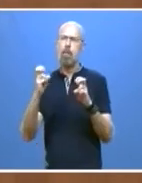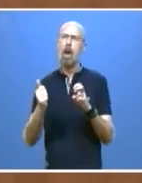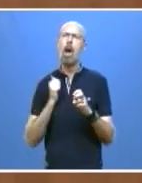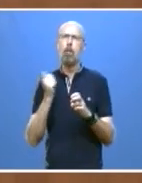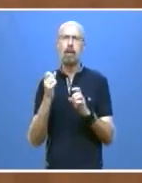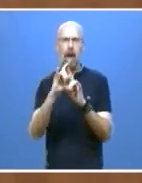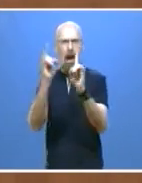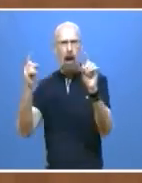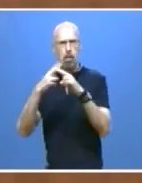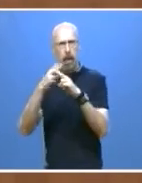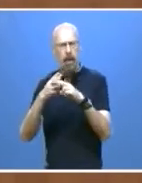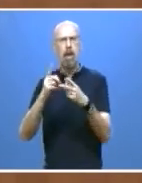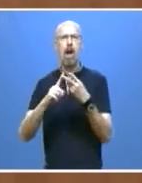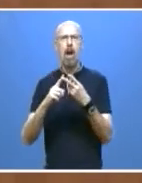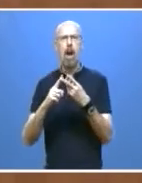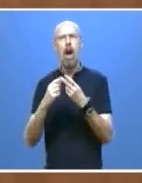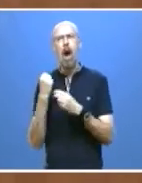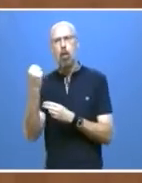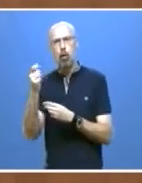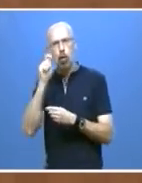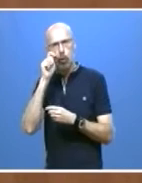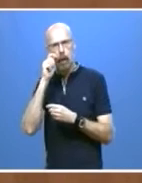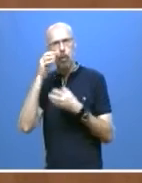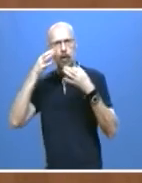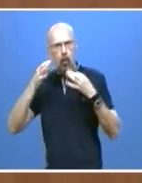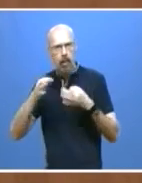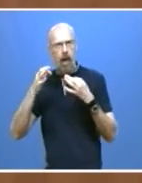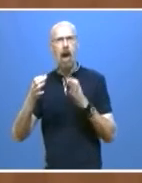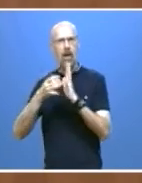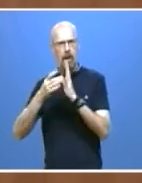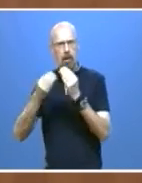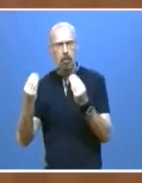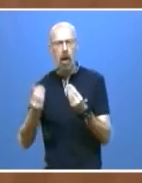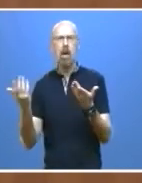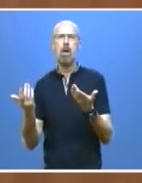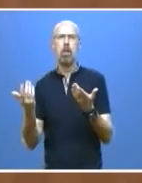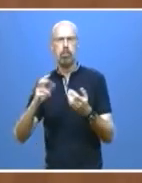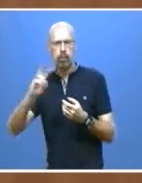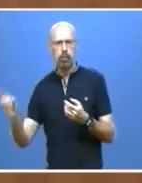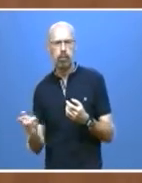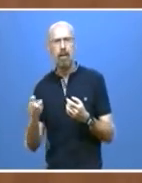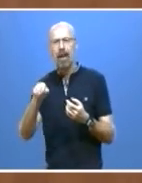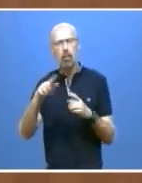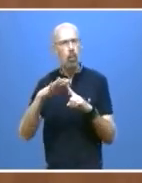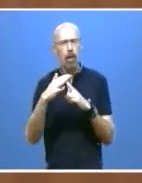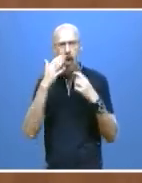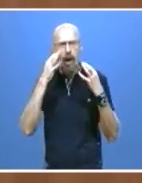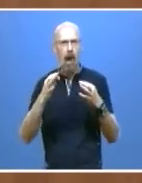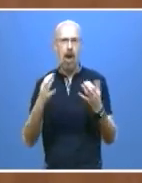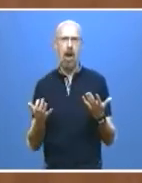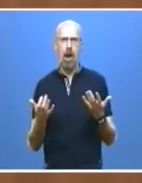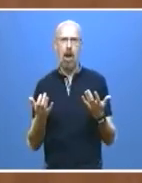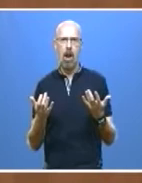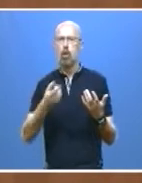con seguridad y con calidad. Señorías, esta es la realidad. Pero no nos